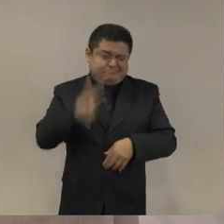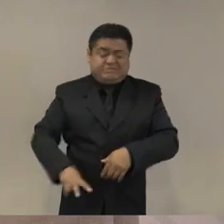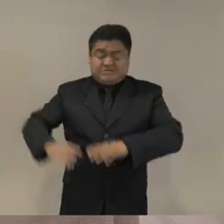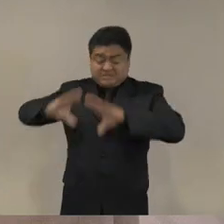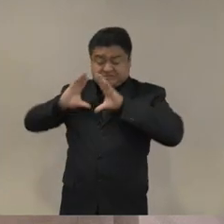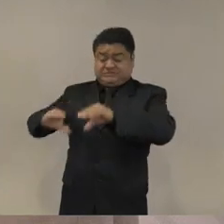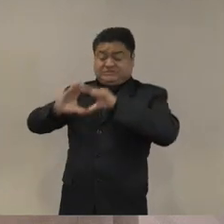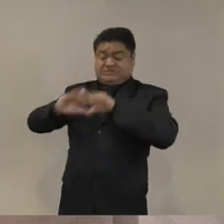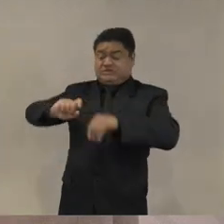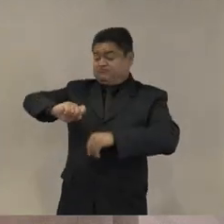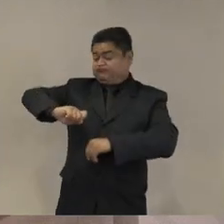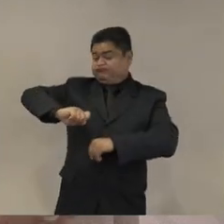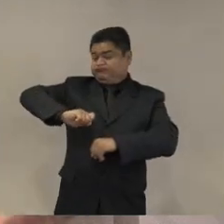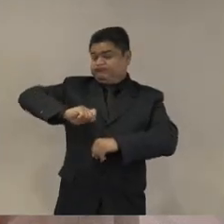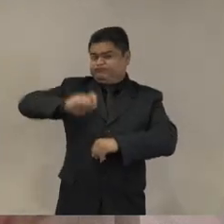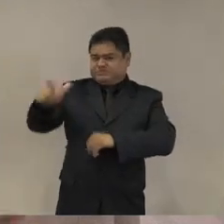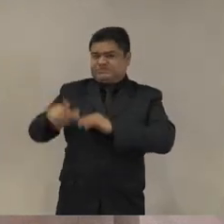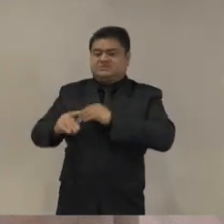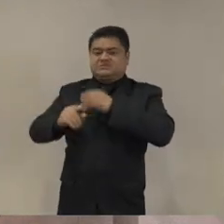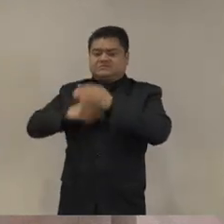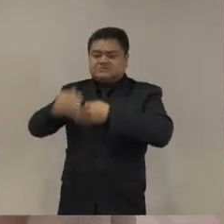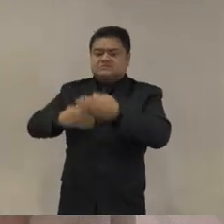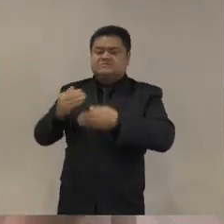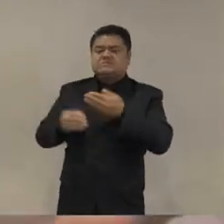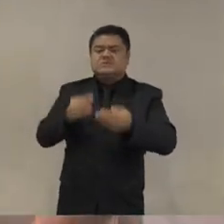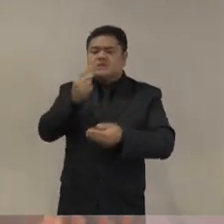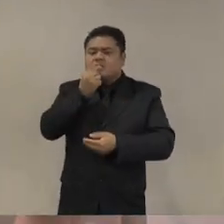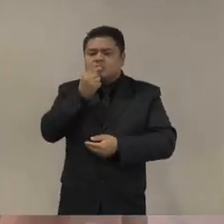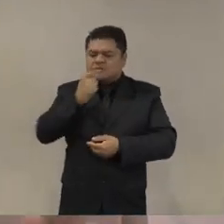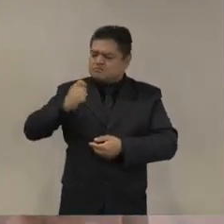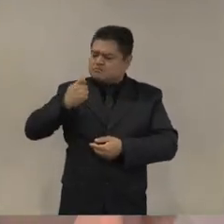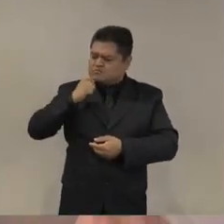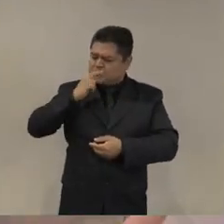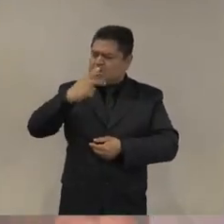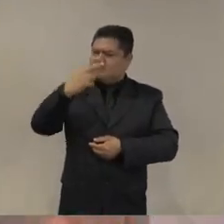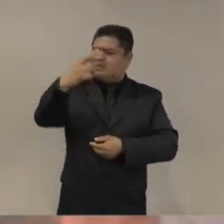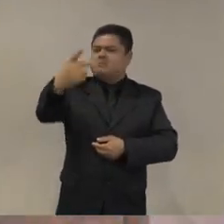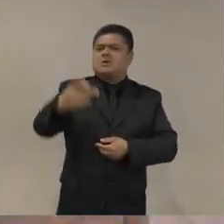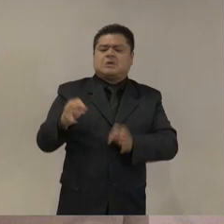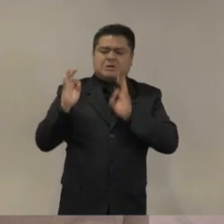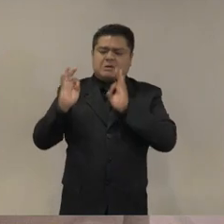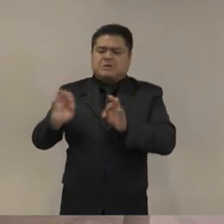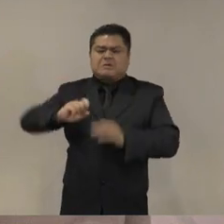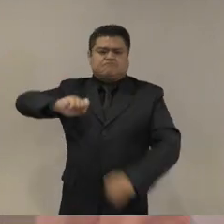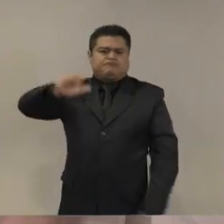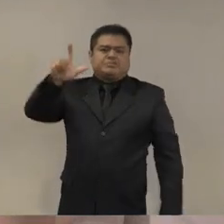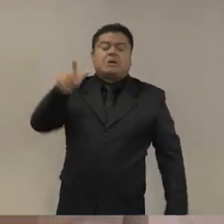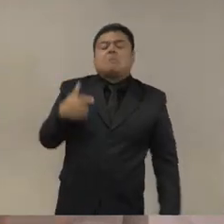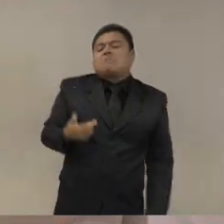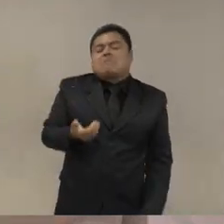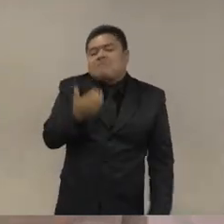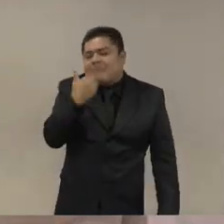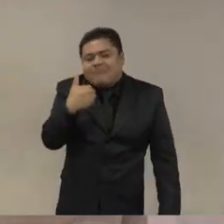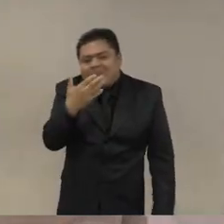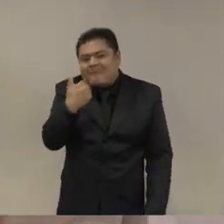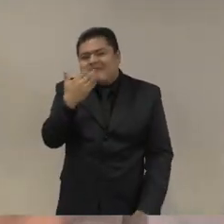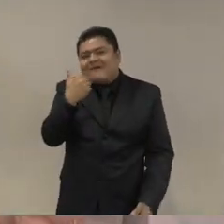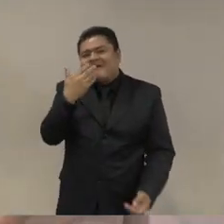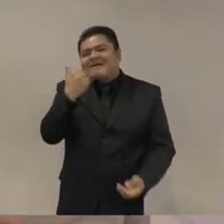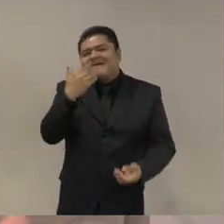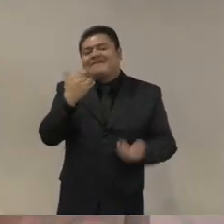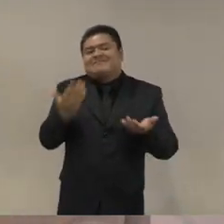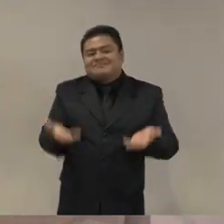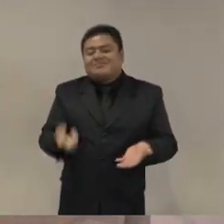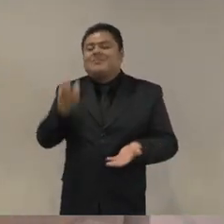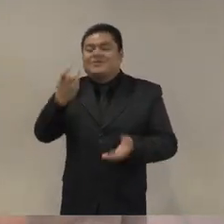entonces pues no la dependencia se ha ahondado desde luego la dependencia hacia